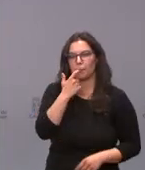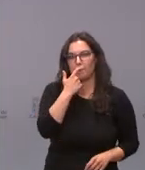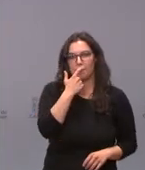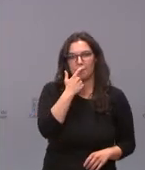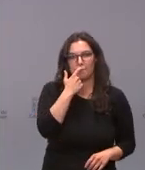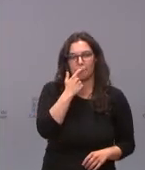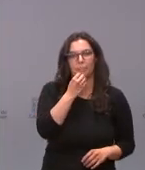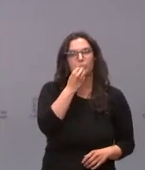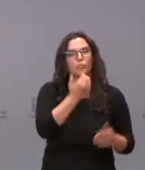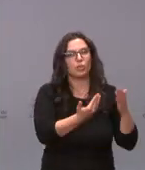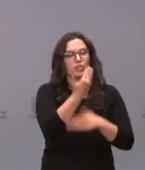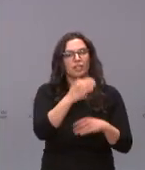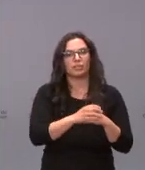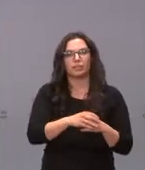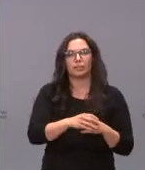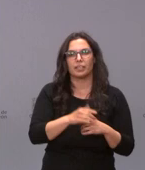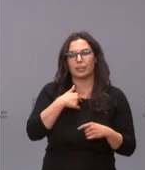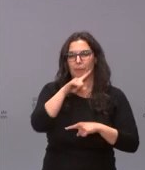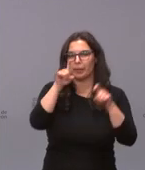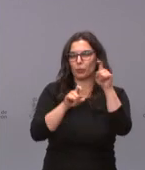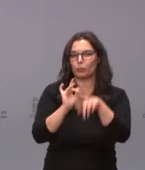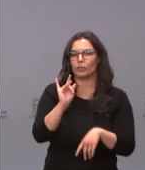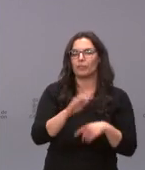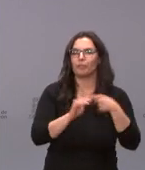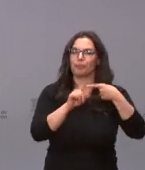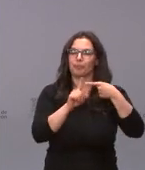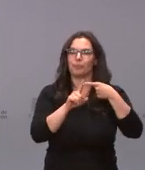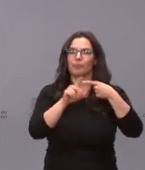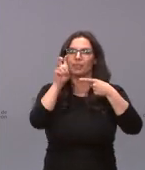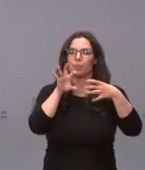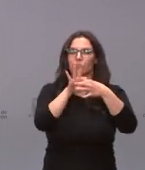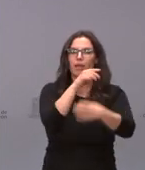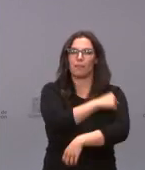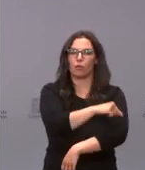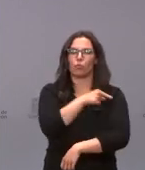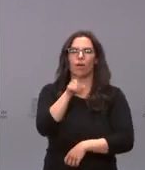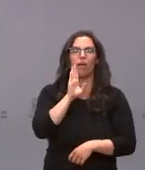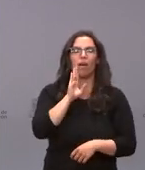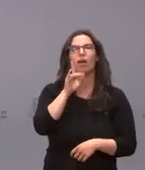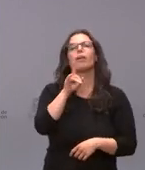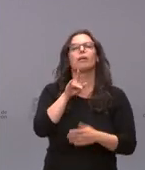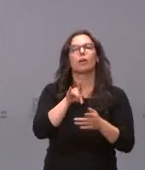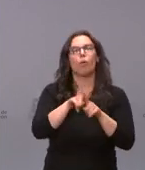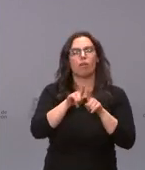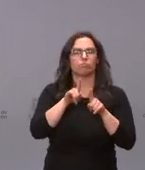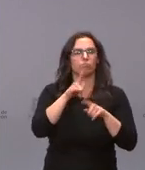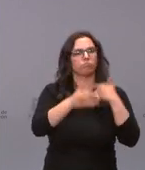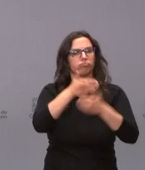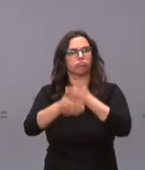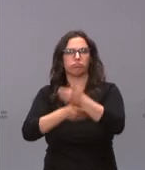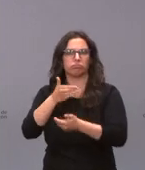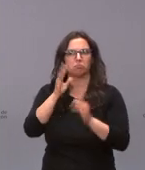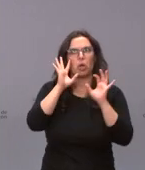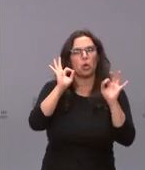sí hola buenos días sí yo tenía unas preguntas una es respecto a las vacunas ha hablado de que están razonablemente satisfechos en la campaña de